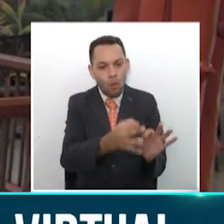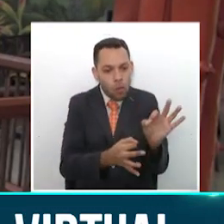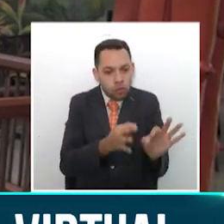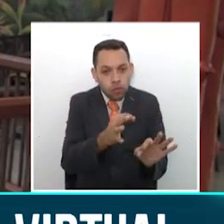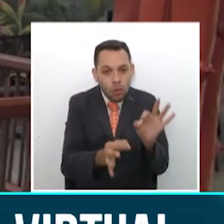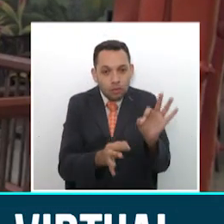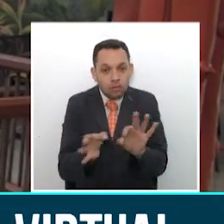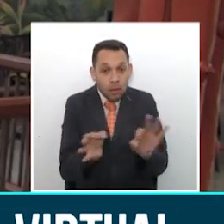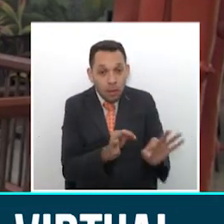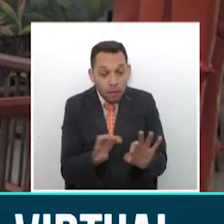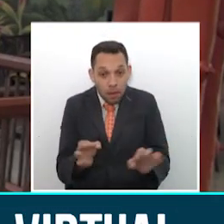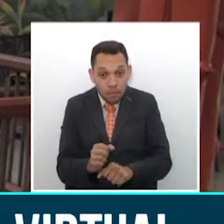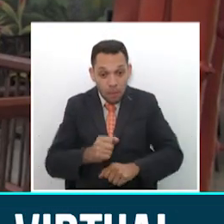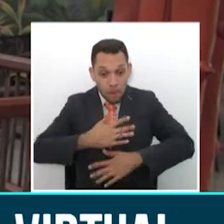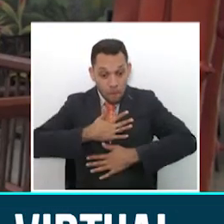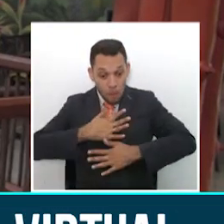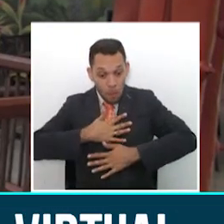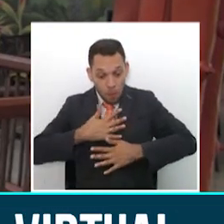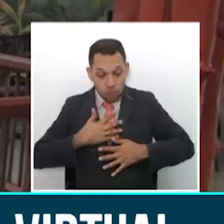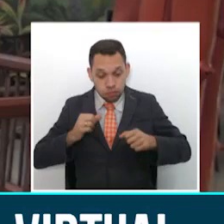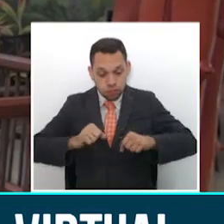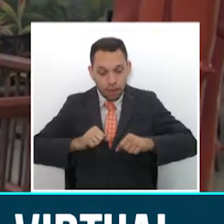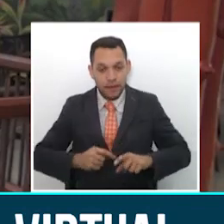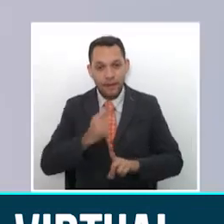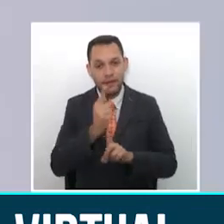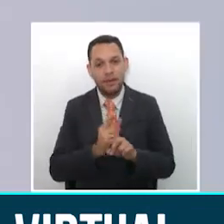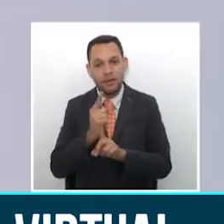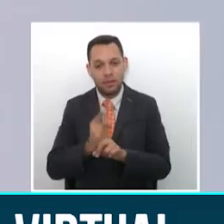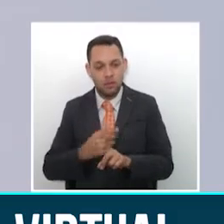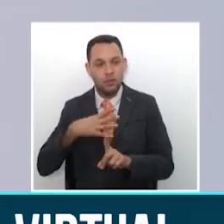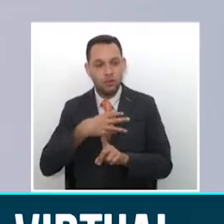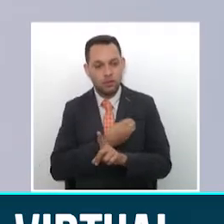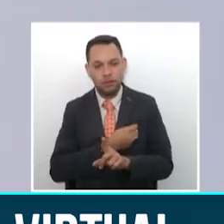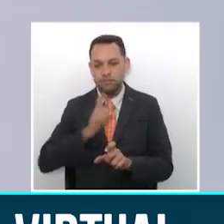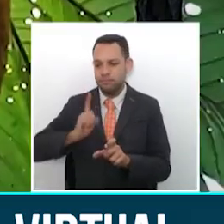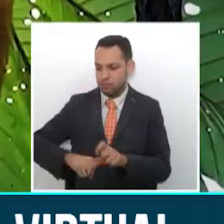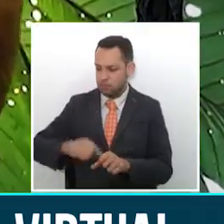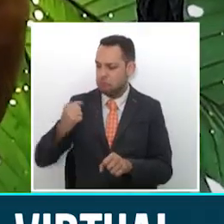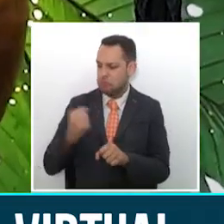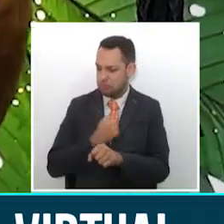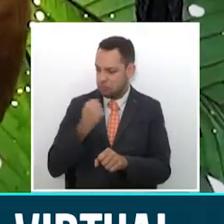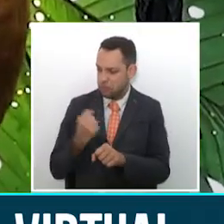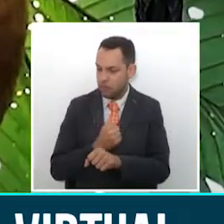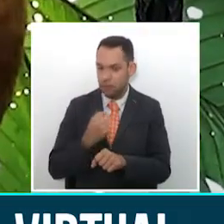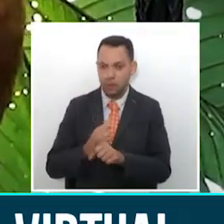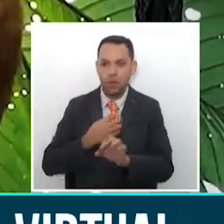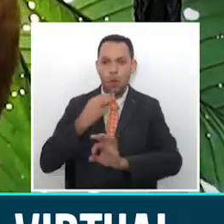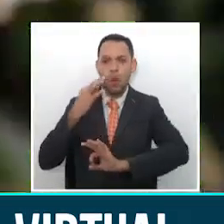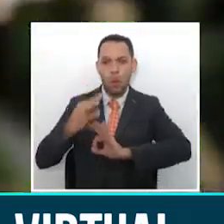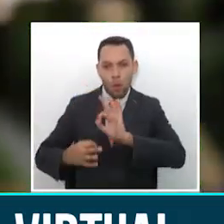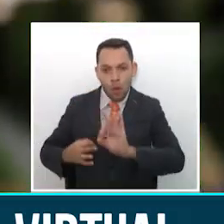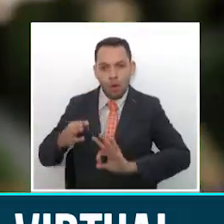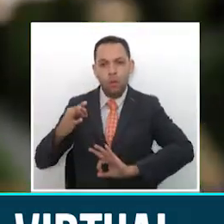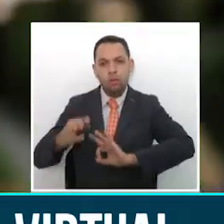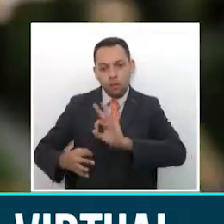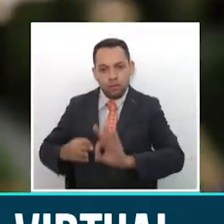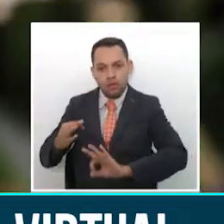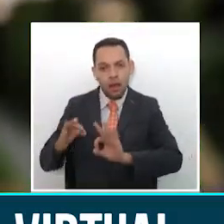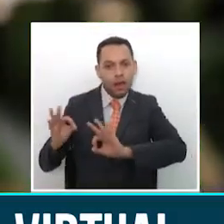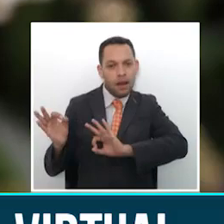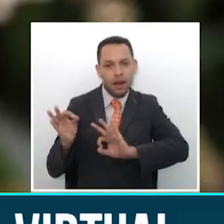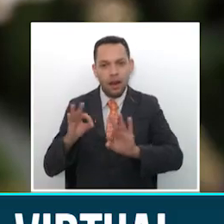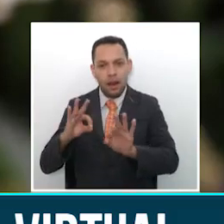la corporación autónoma, la biodiversidad es de cada uno de nosotros. Si bien se debe trabajar por la conservación y prevención en torno a las